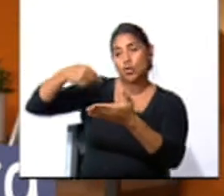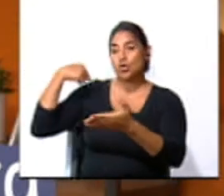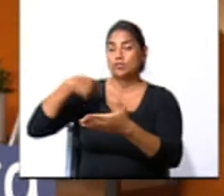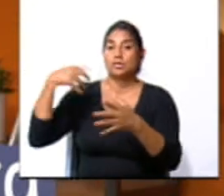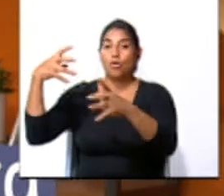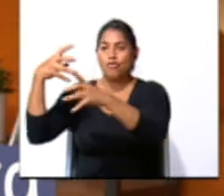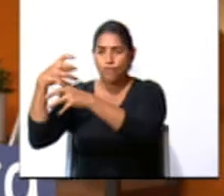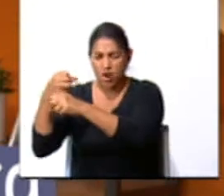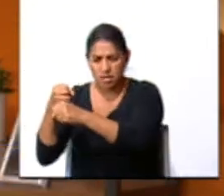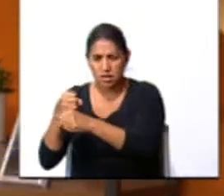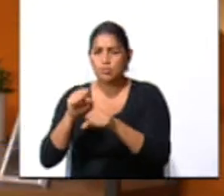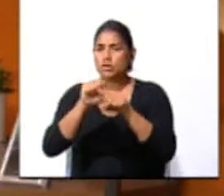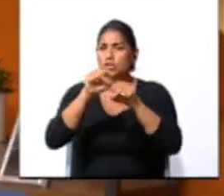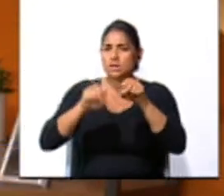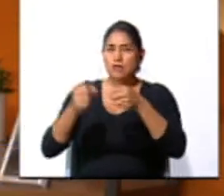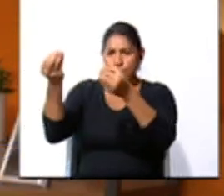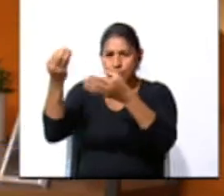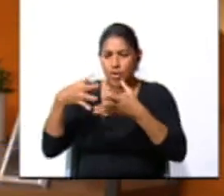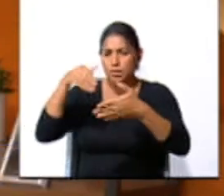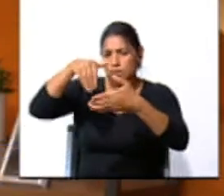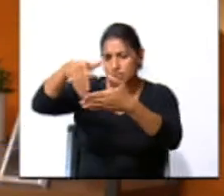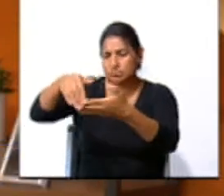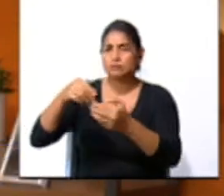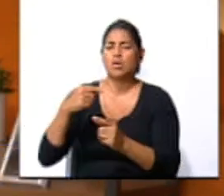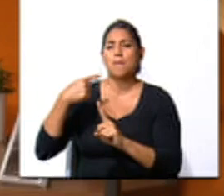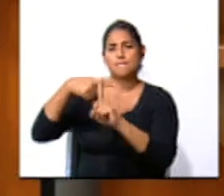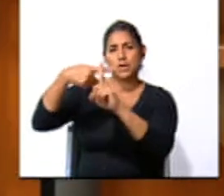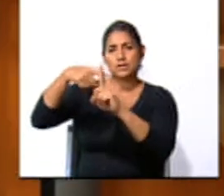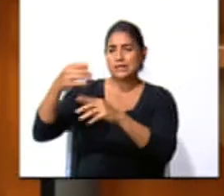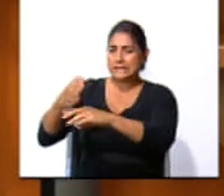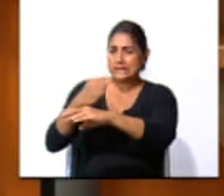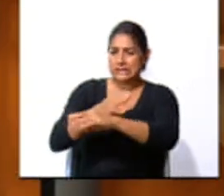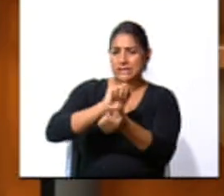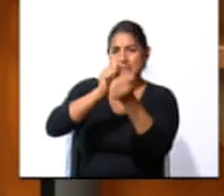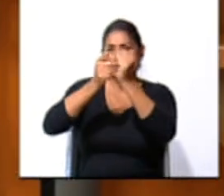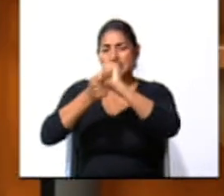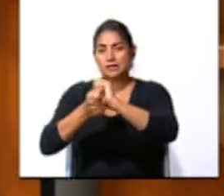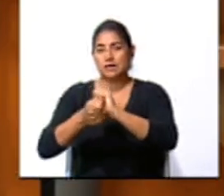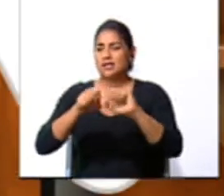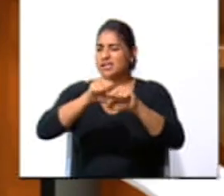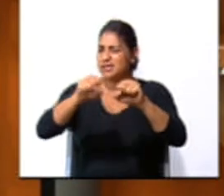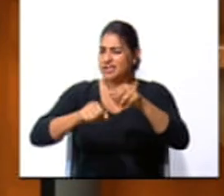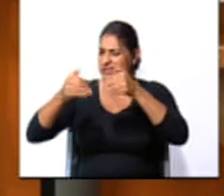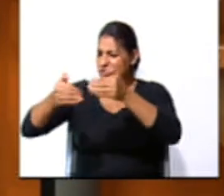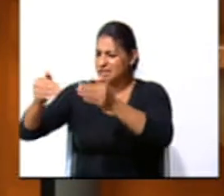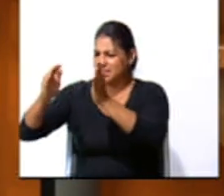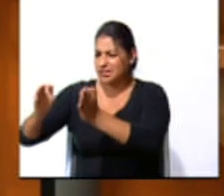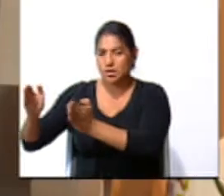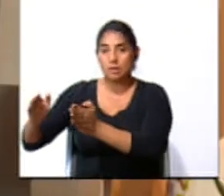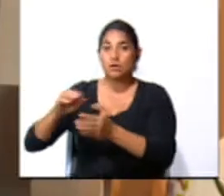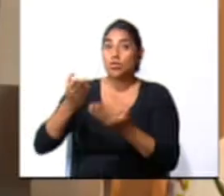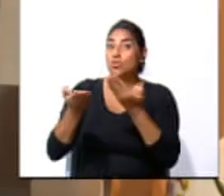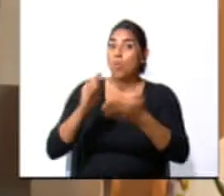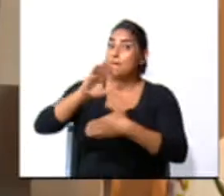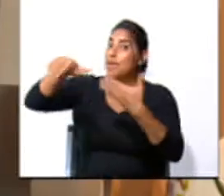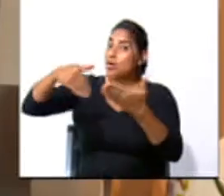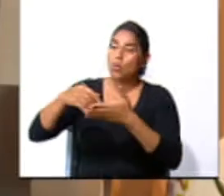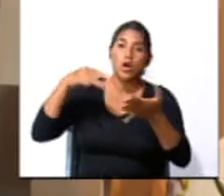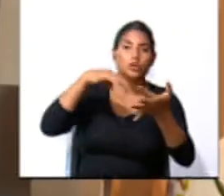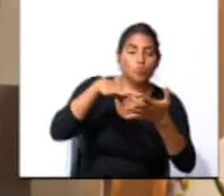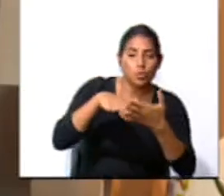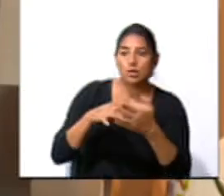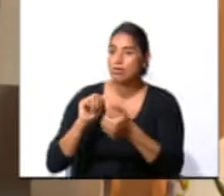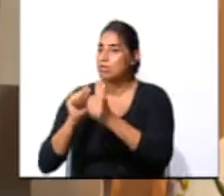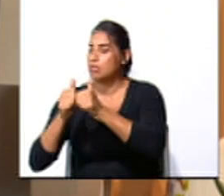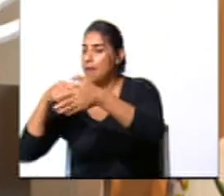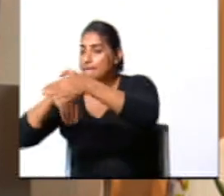resúmenes, sistematizamos los aciertos y las cosas por mejorar. Y es que sistematizar nos sirve para todo. Estudiar, los